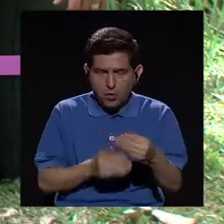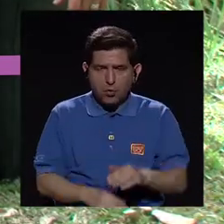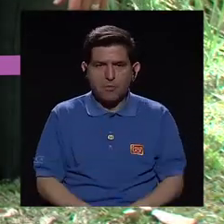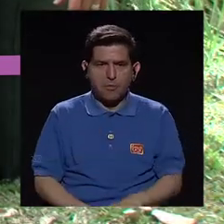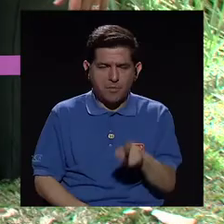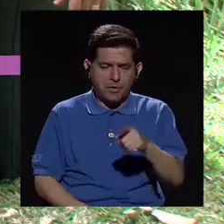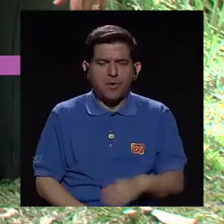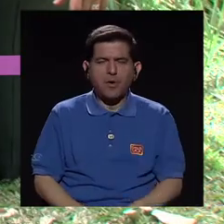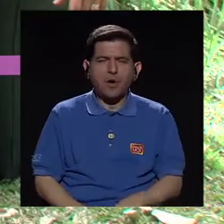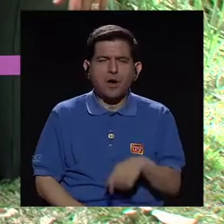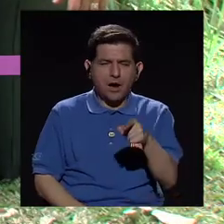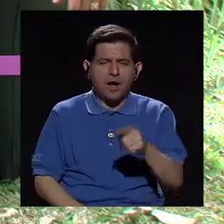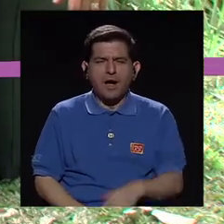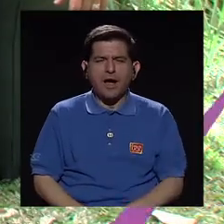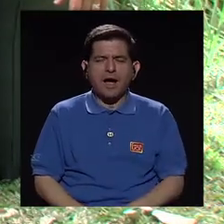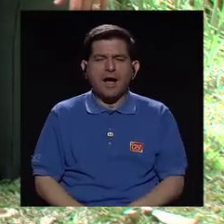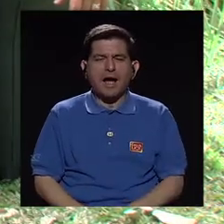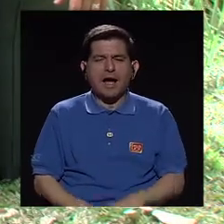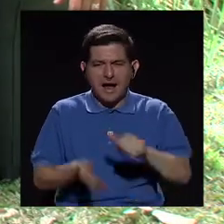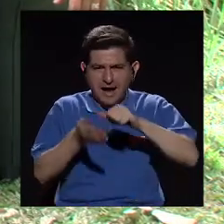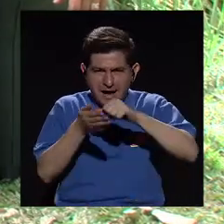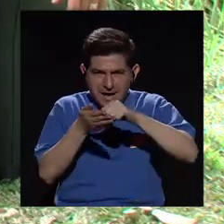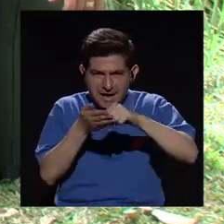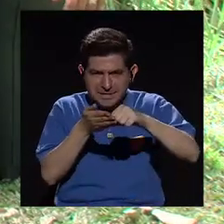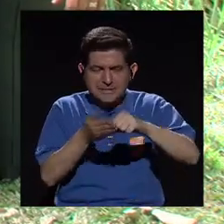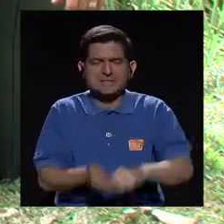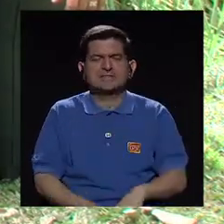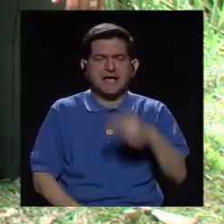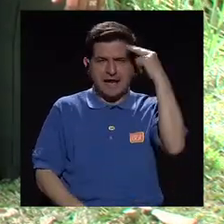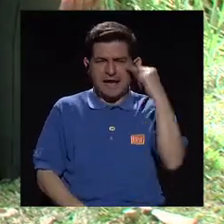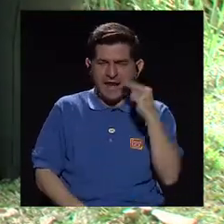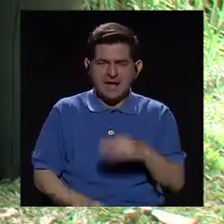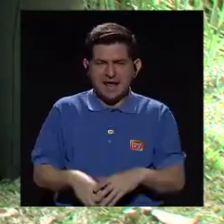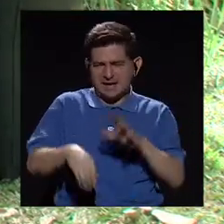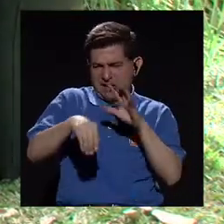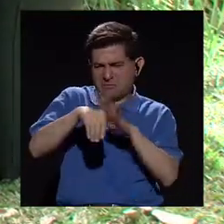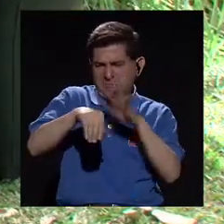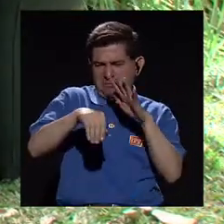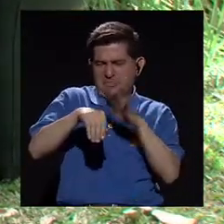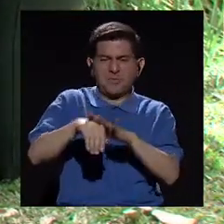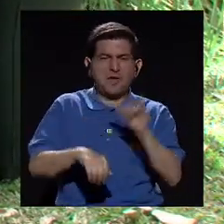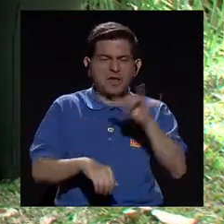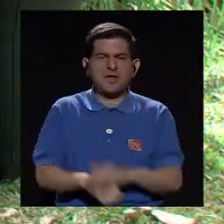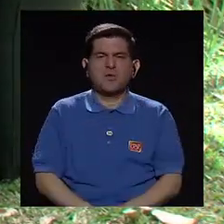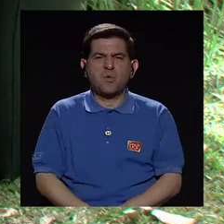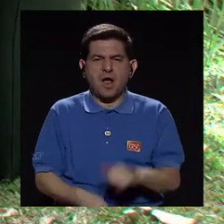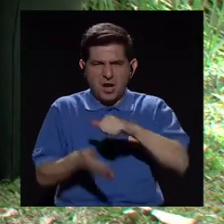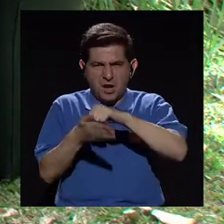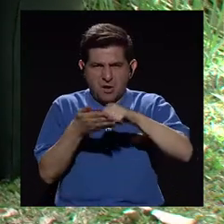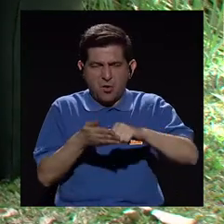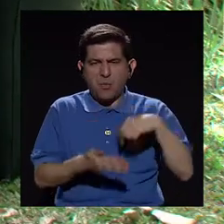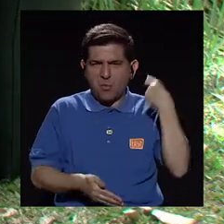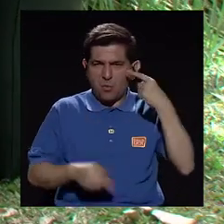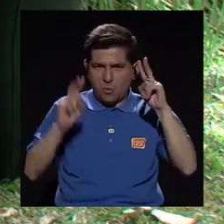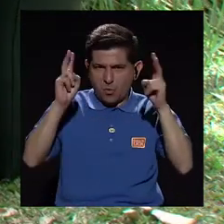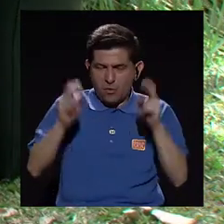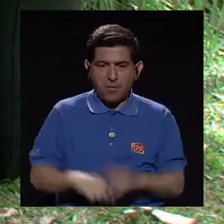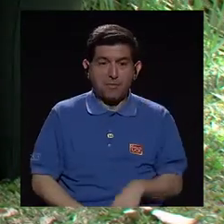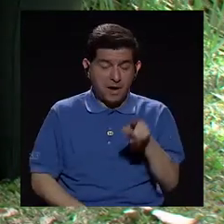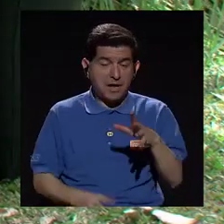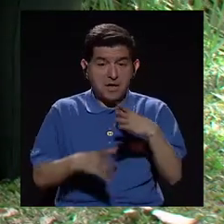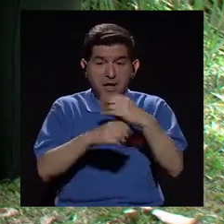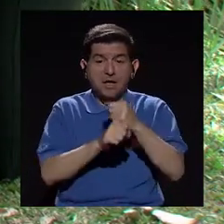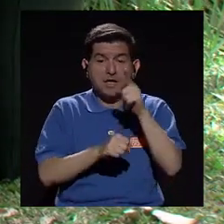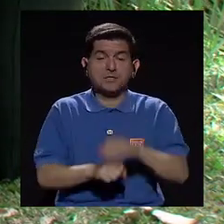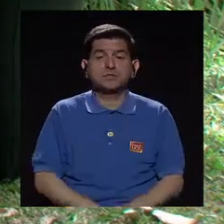una pelota de cera negra, de cera pegajosa, esa que era como goma loca, y con la cera